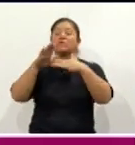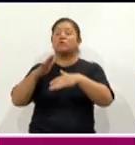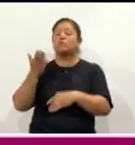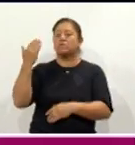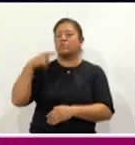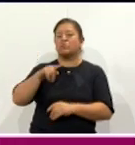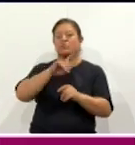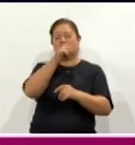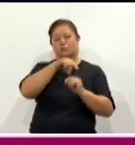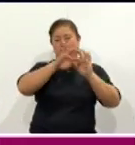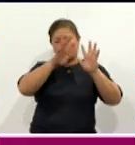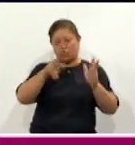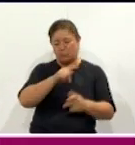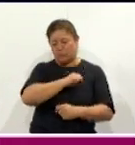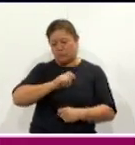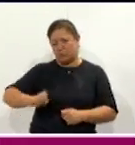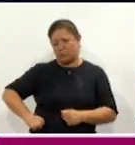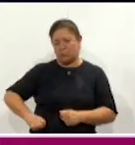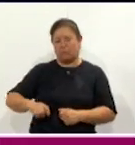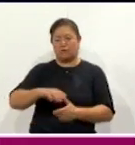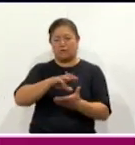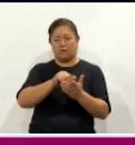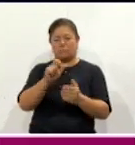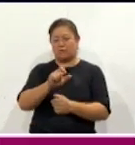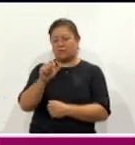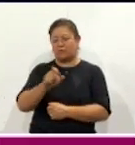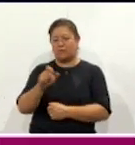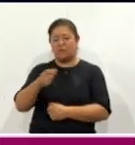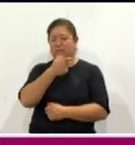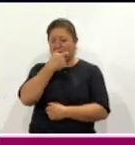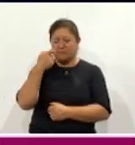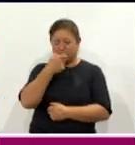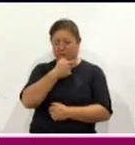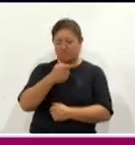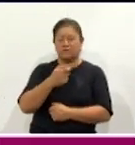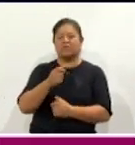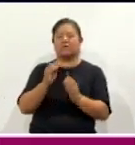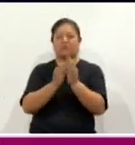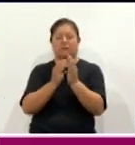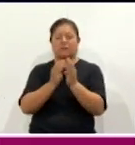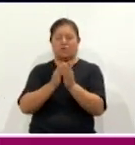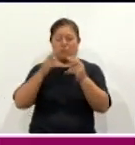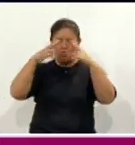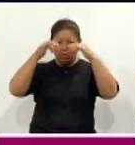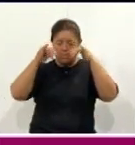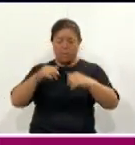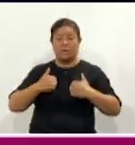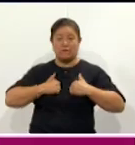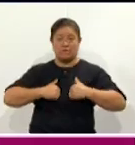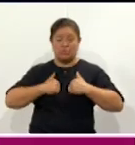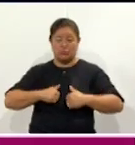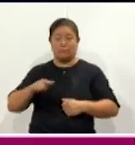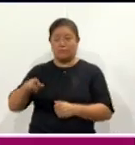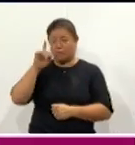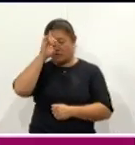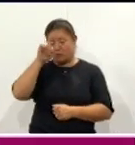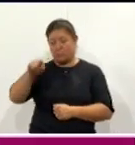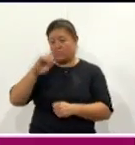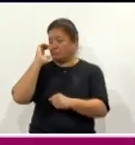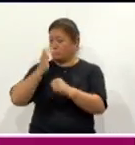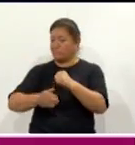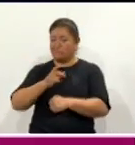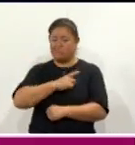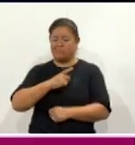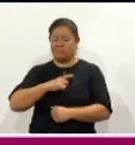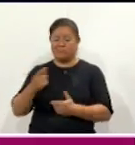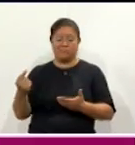Totolacte, Renate, Calculalpan, Ayocomanitla, Quiletla, Ixtenco y Huamantla, además de Cheutempan, estos consejos tuvieron que culminar el cómputo en las